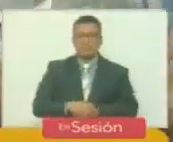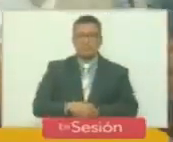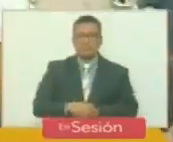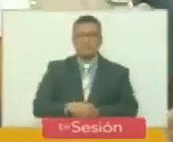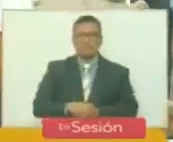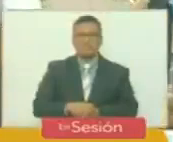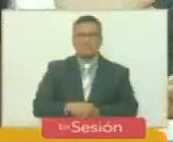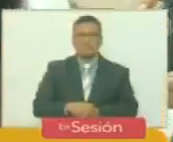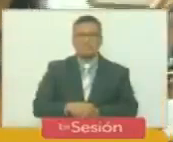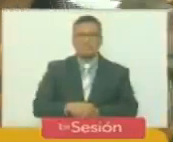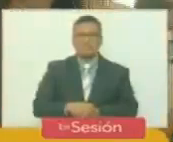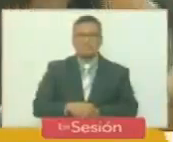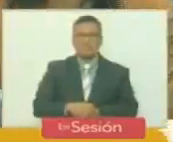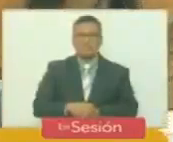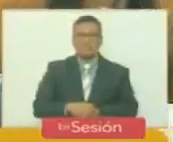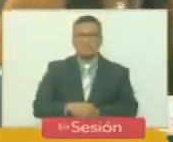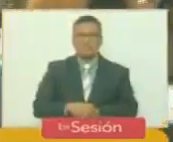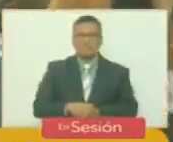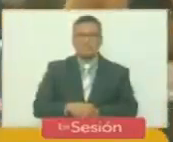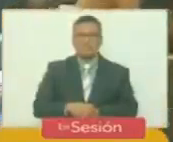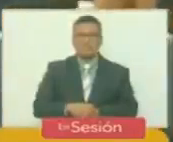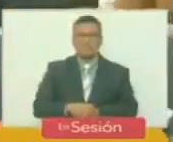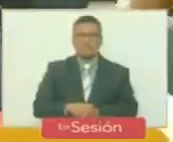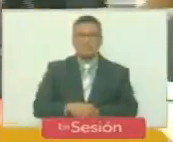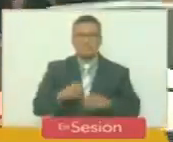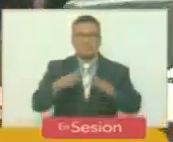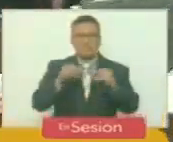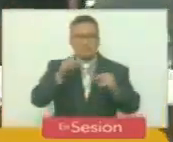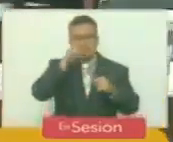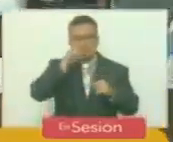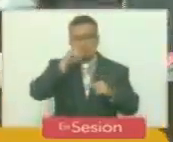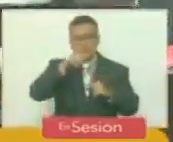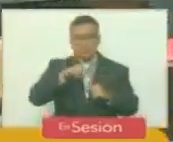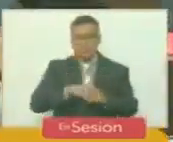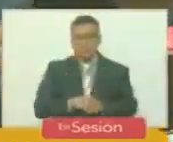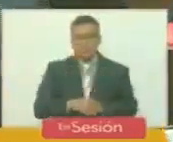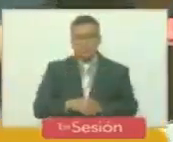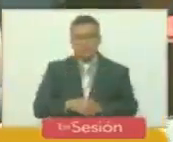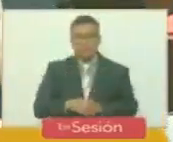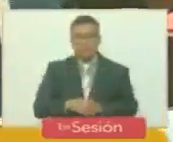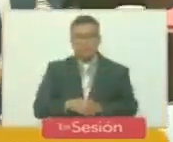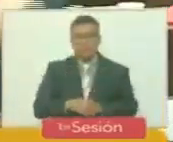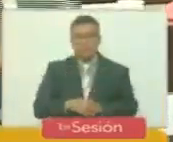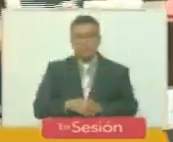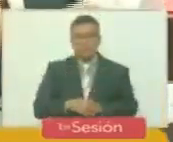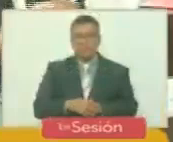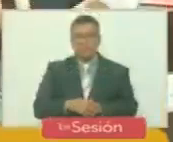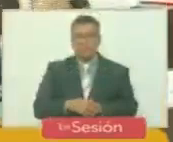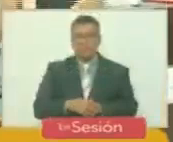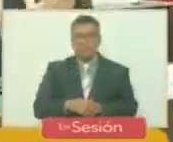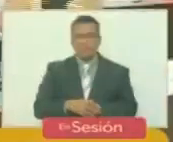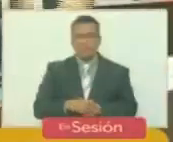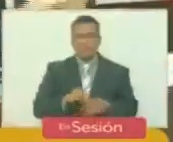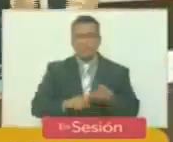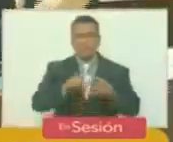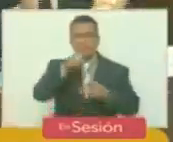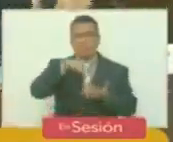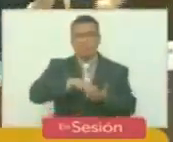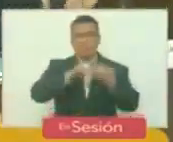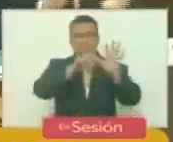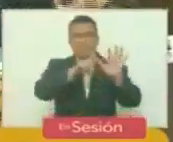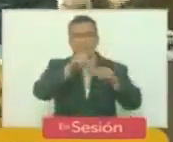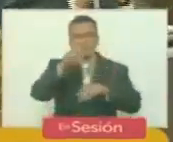las décadas del 60,